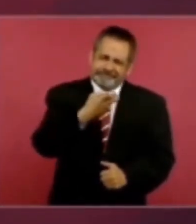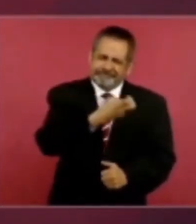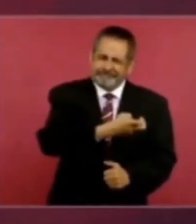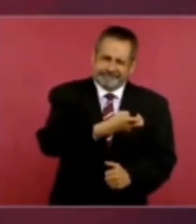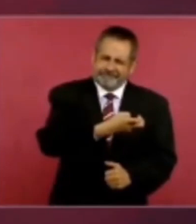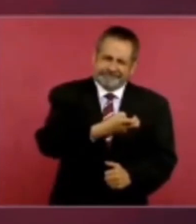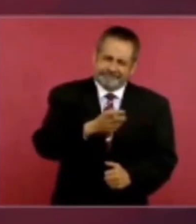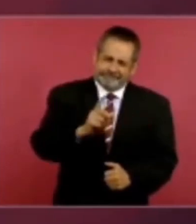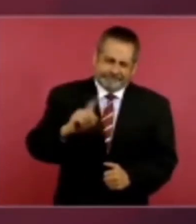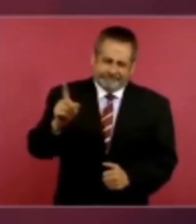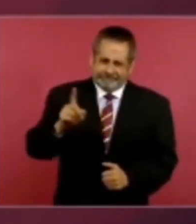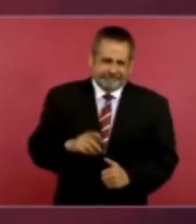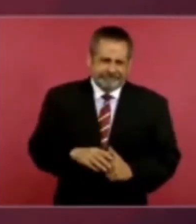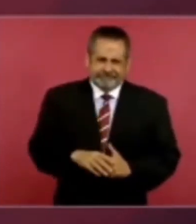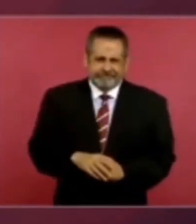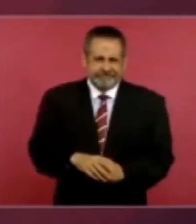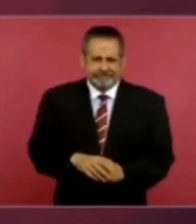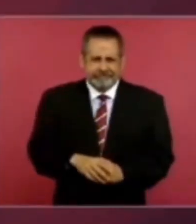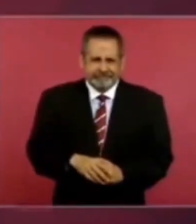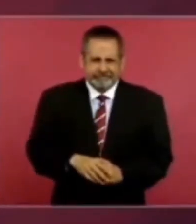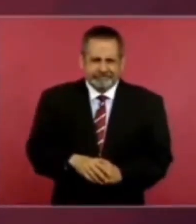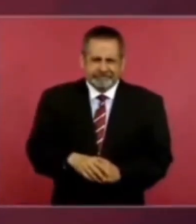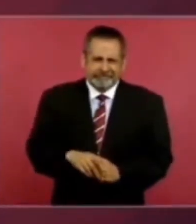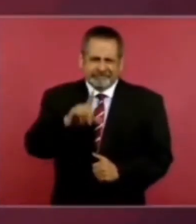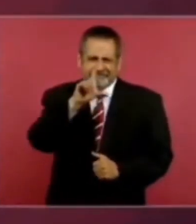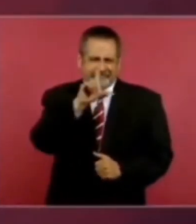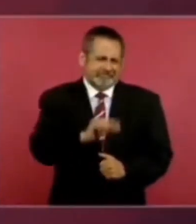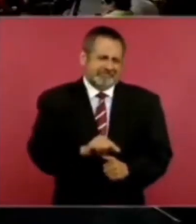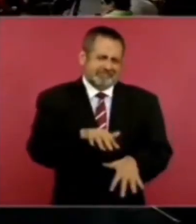de manera vil.